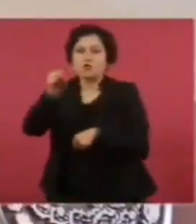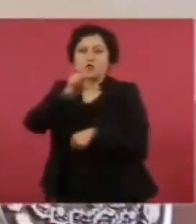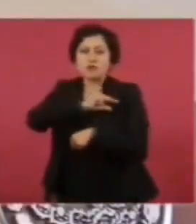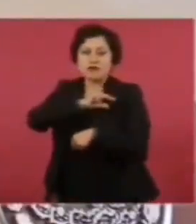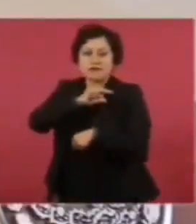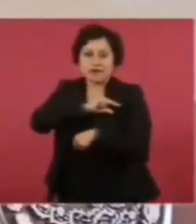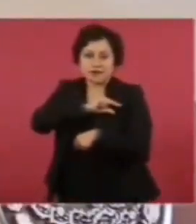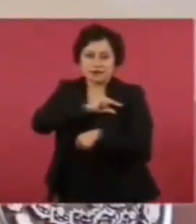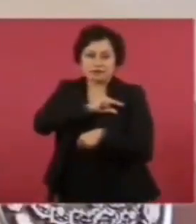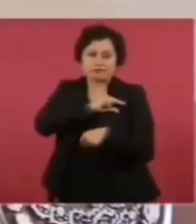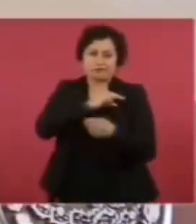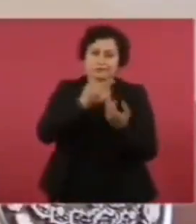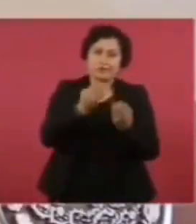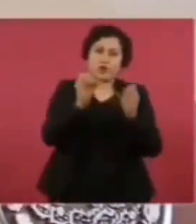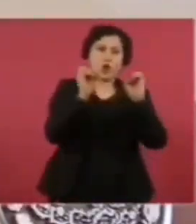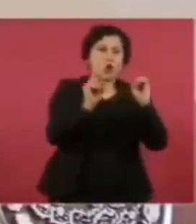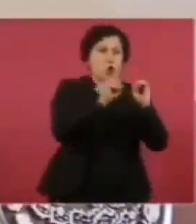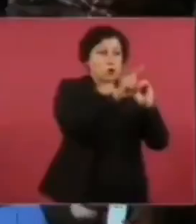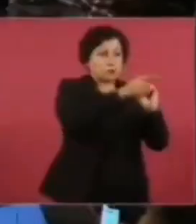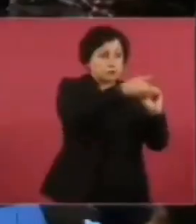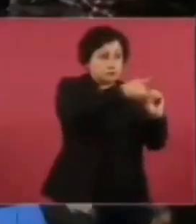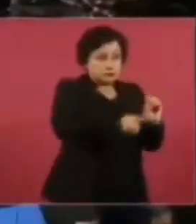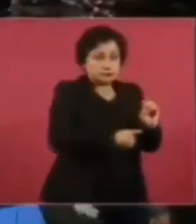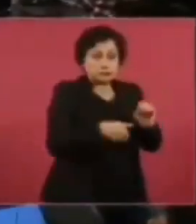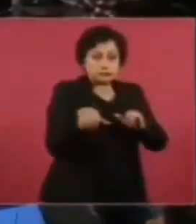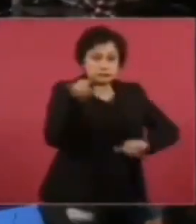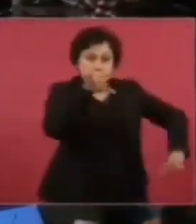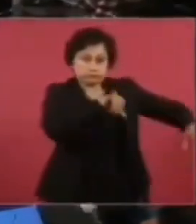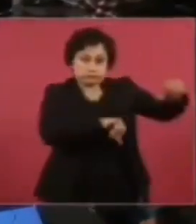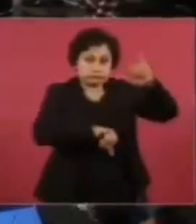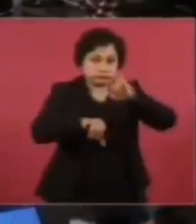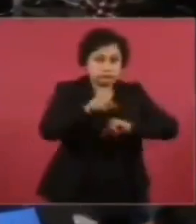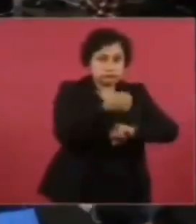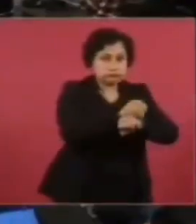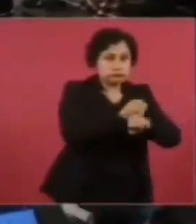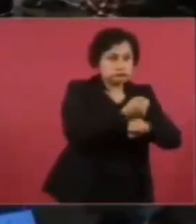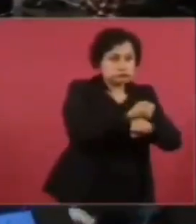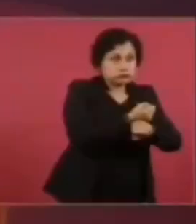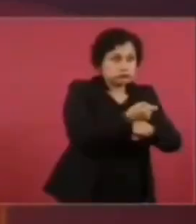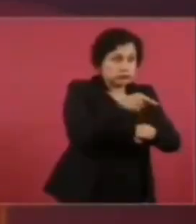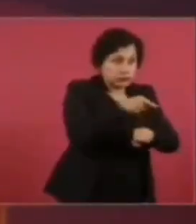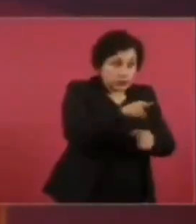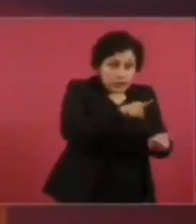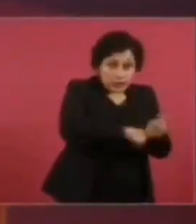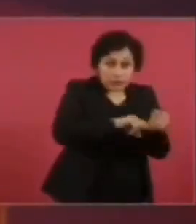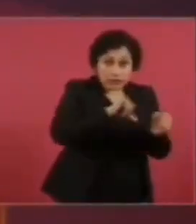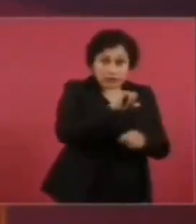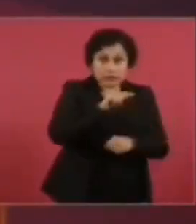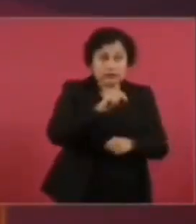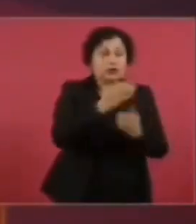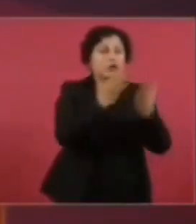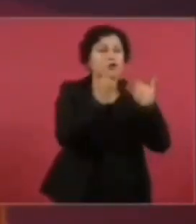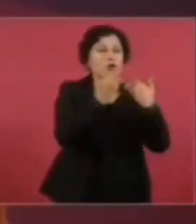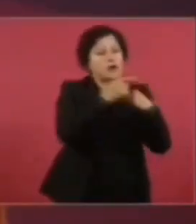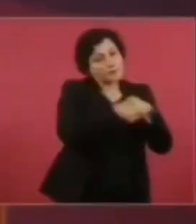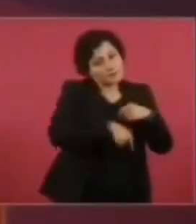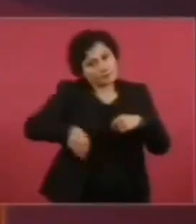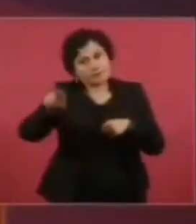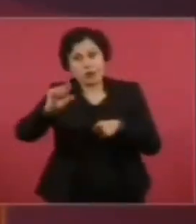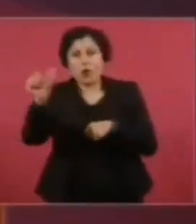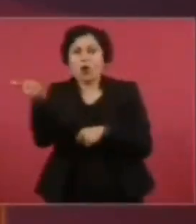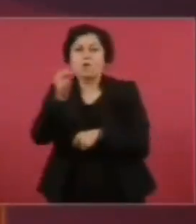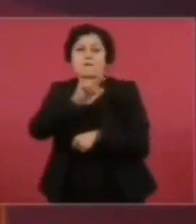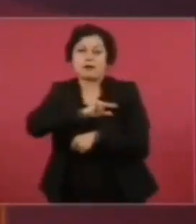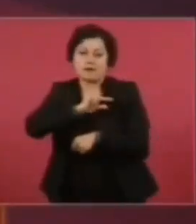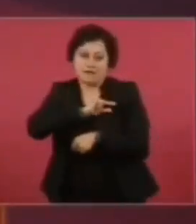trata de unos análisis y pues esos análisis la da un privado, no es el Issste. Si se trata